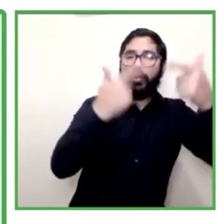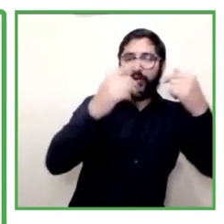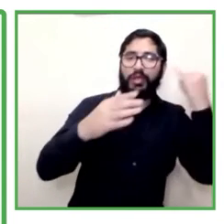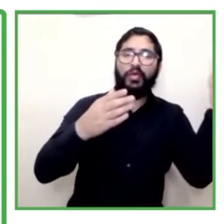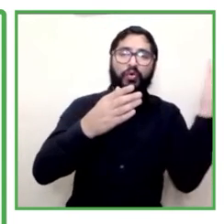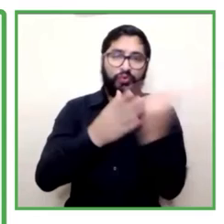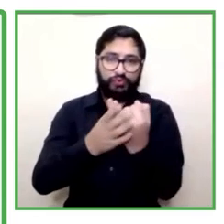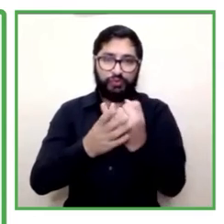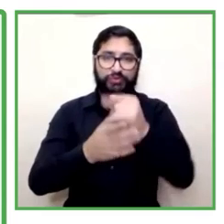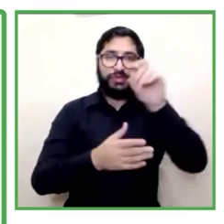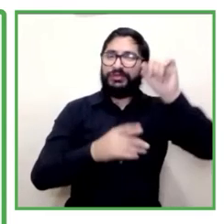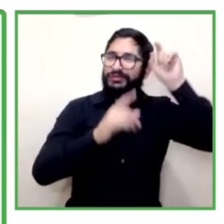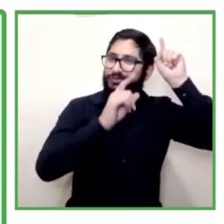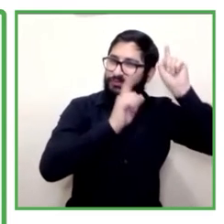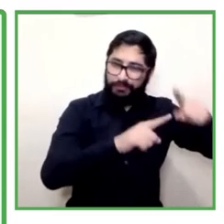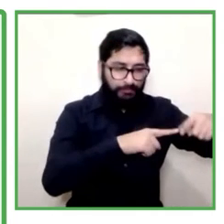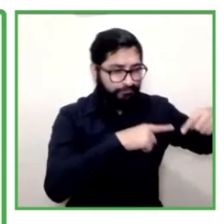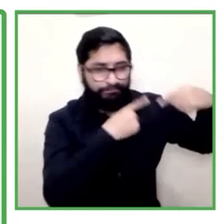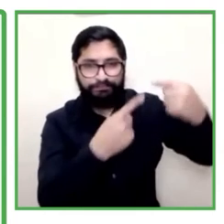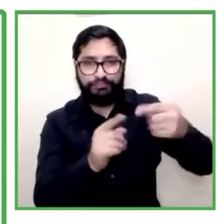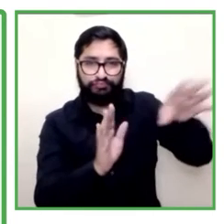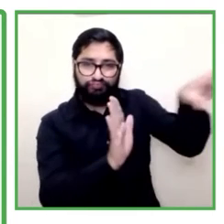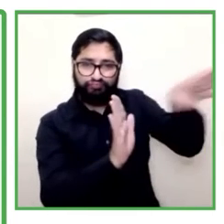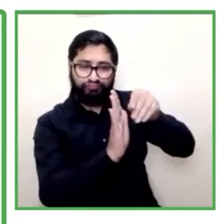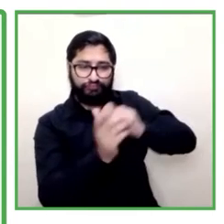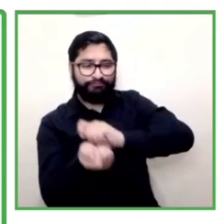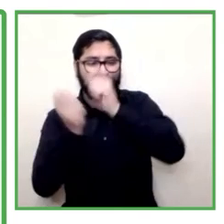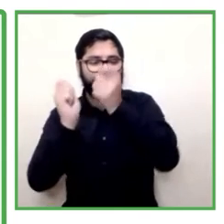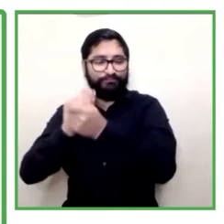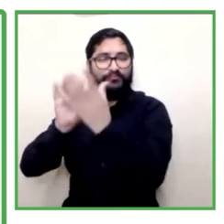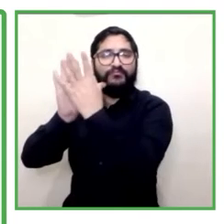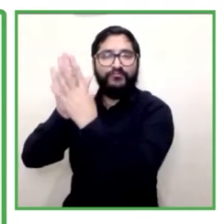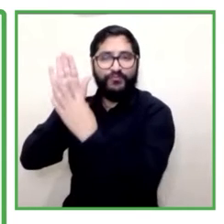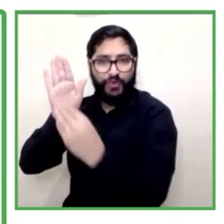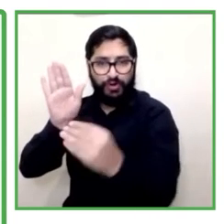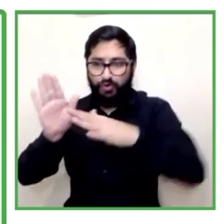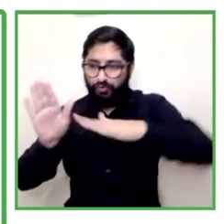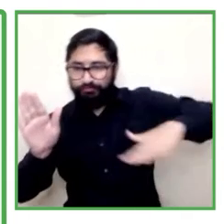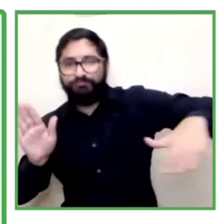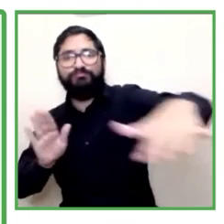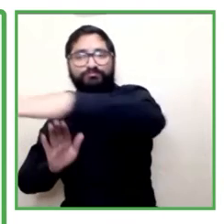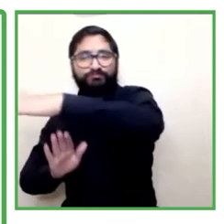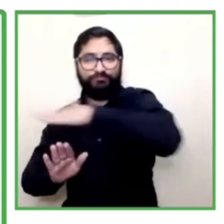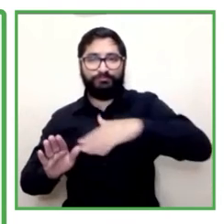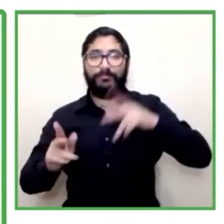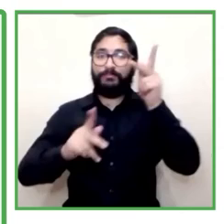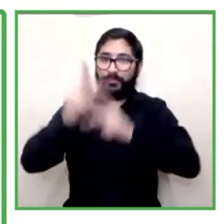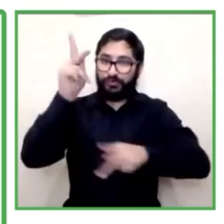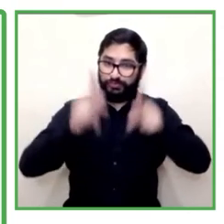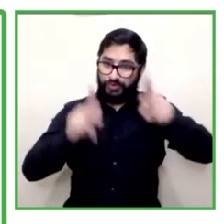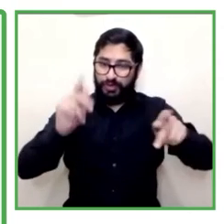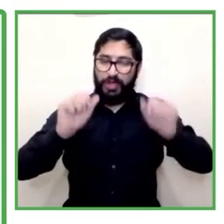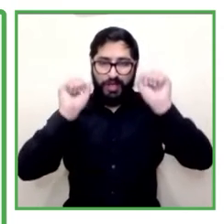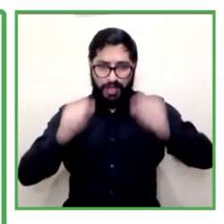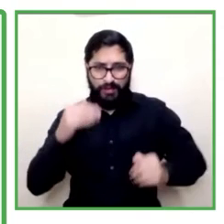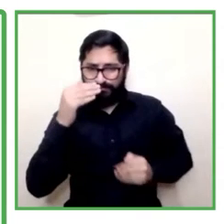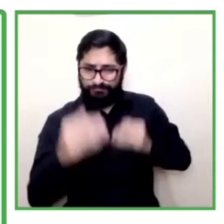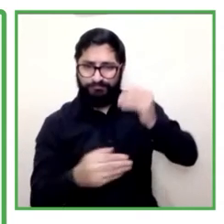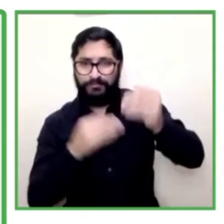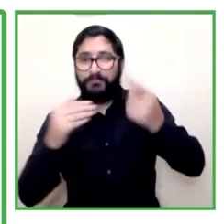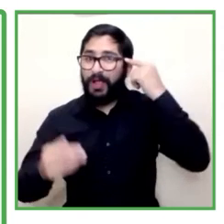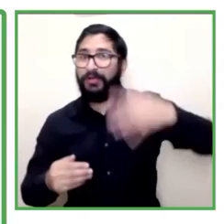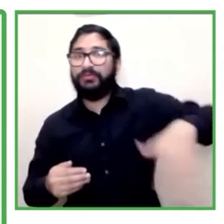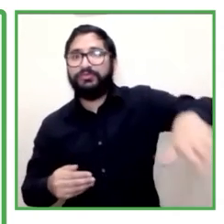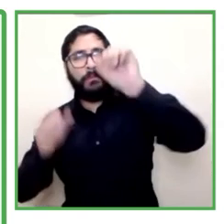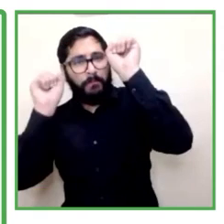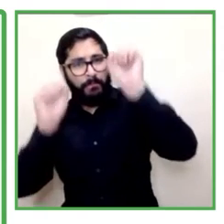acompañamiento al sector hemos venido incidiendo para que crean más en el potencia crean más en el talento